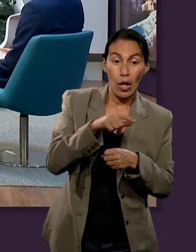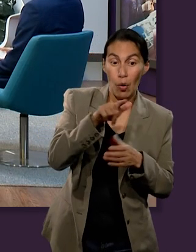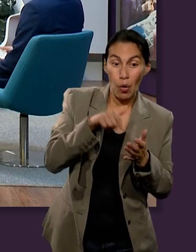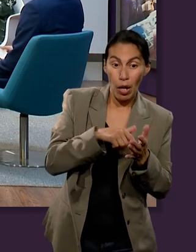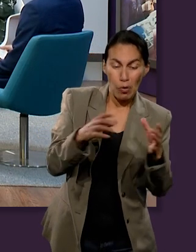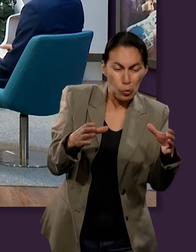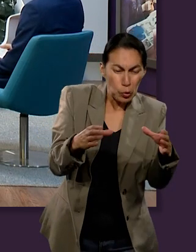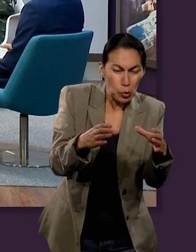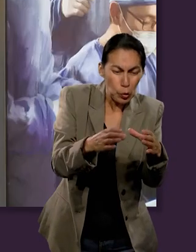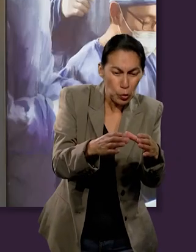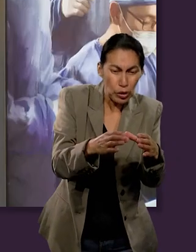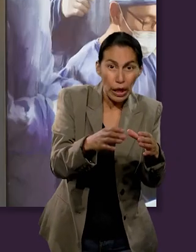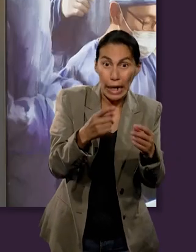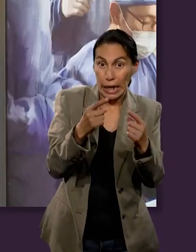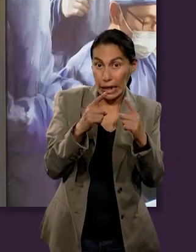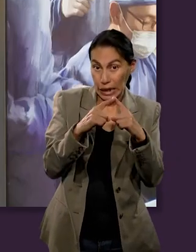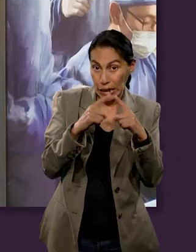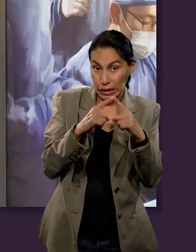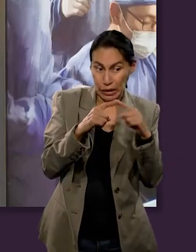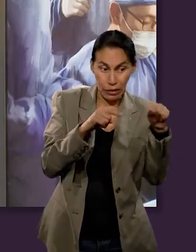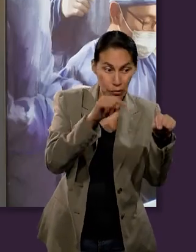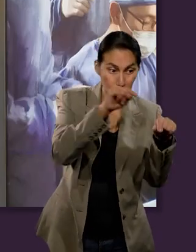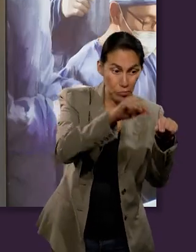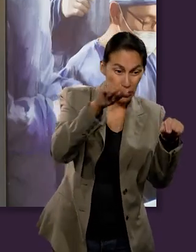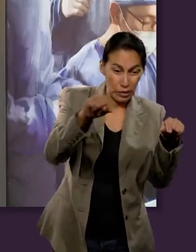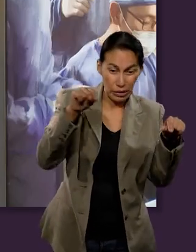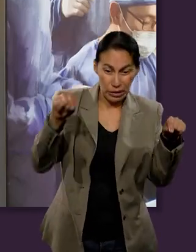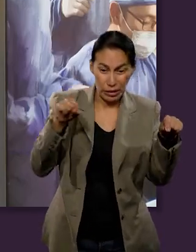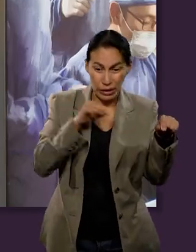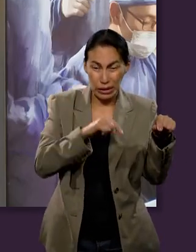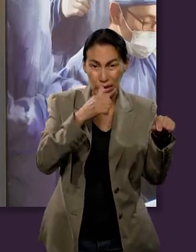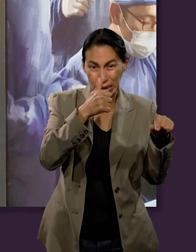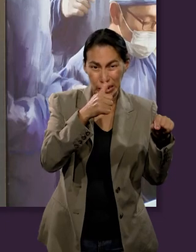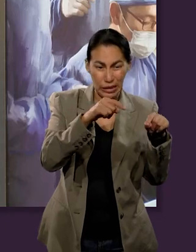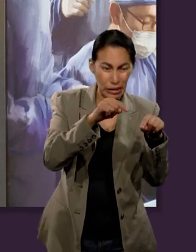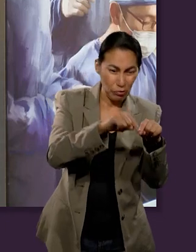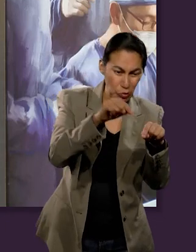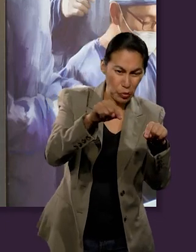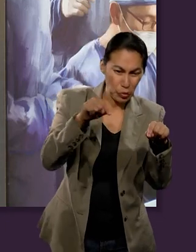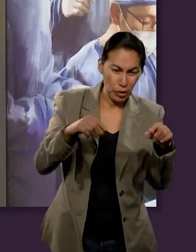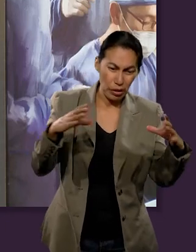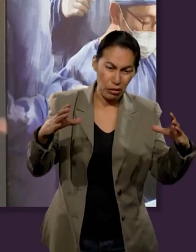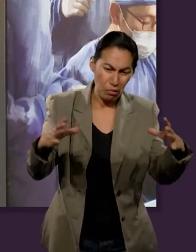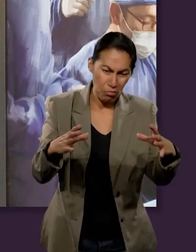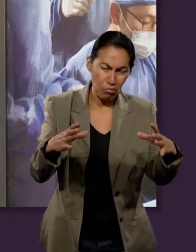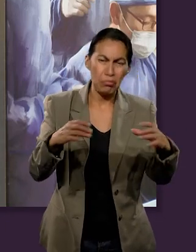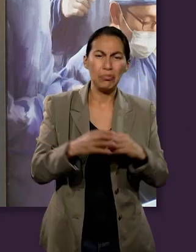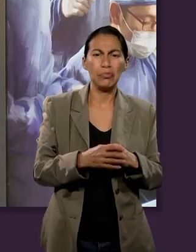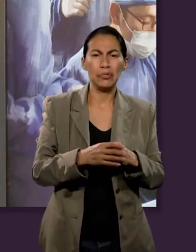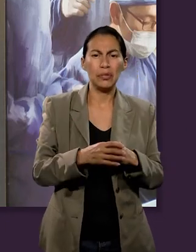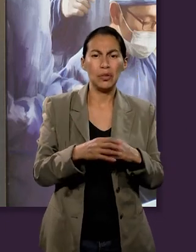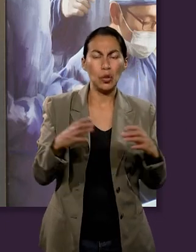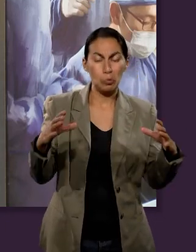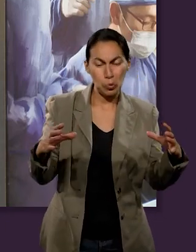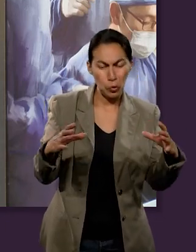era un distrito muy chiquito, es un ejido. Entonces, las iglesias, eran seis iglesias, estaban muy alejadas una de la otra.